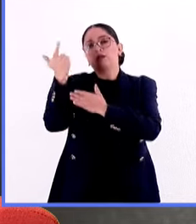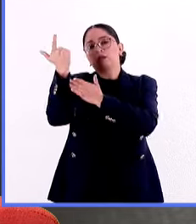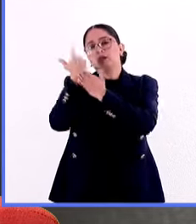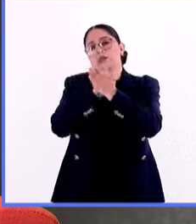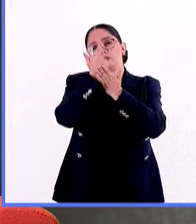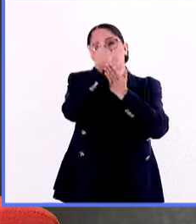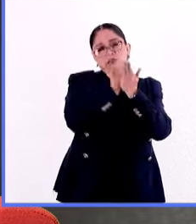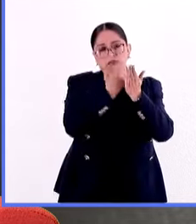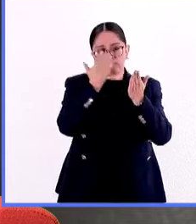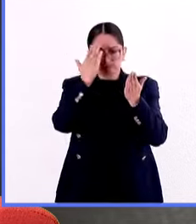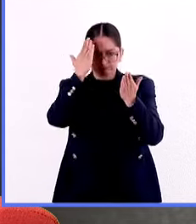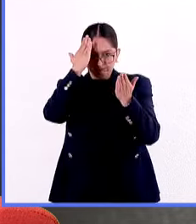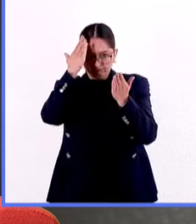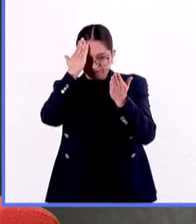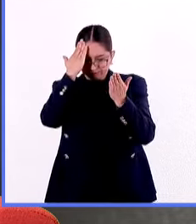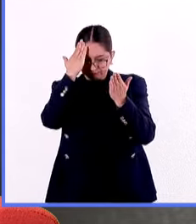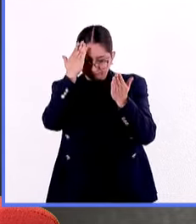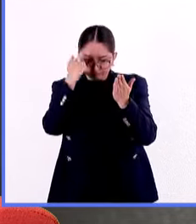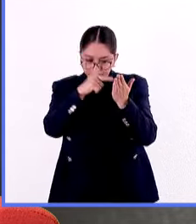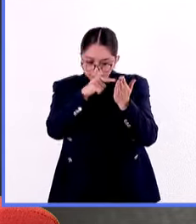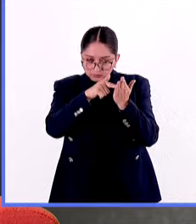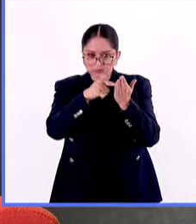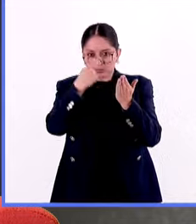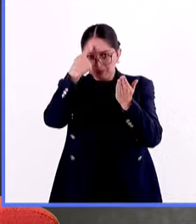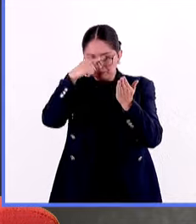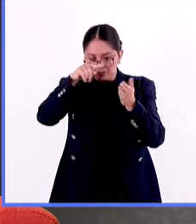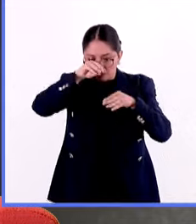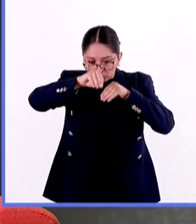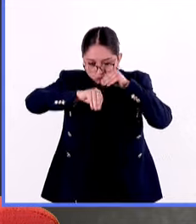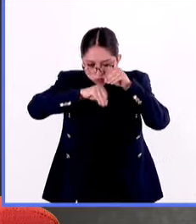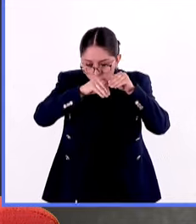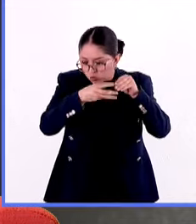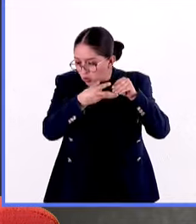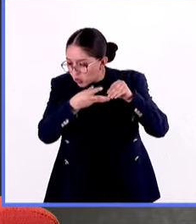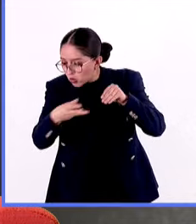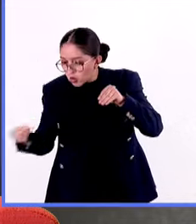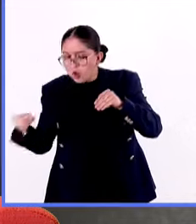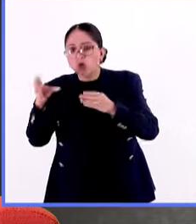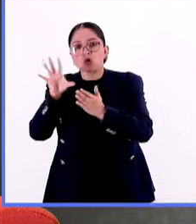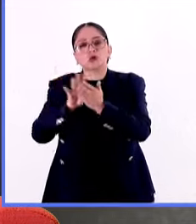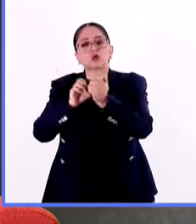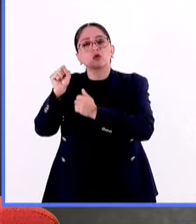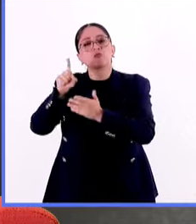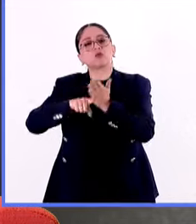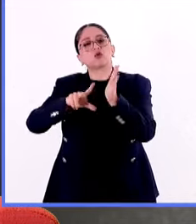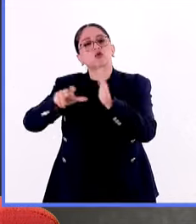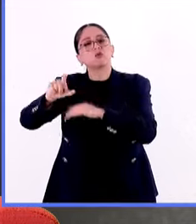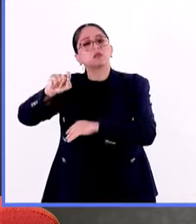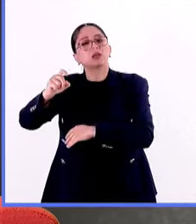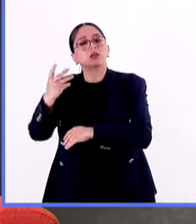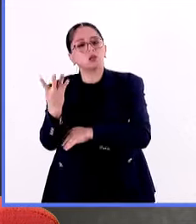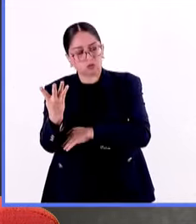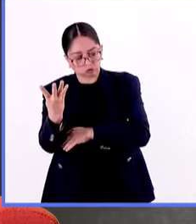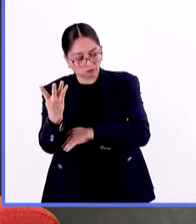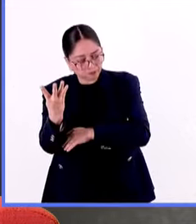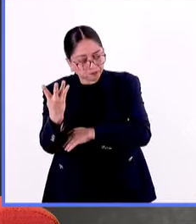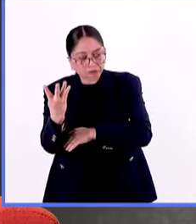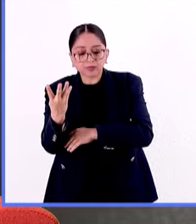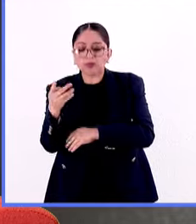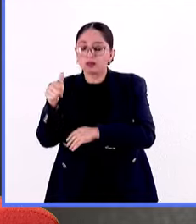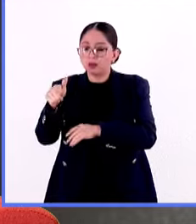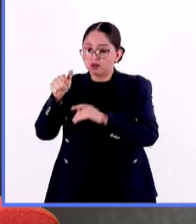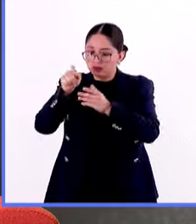con los cuales se iba a trabajar para redactar la constitución de 1824. Sabían que la redacción de la